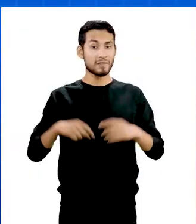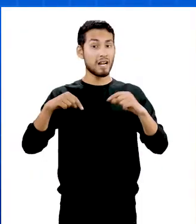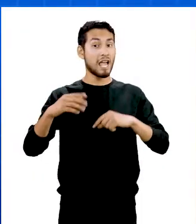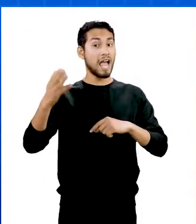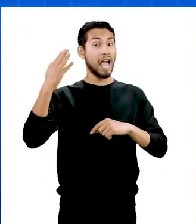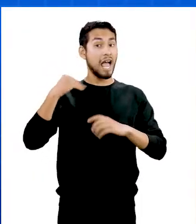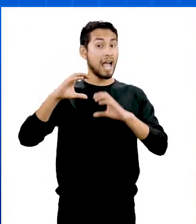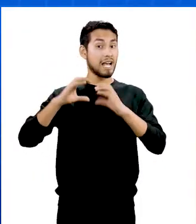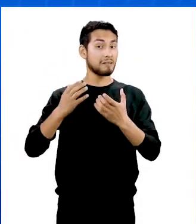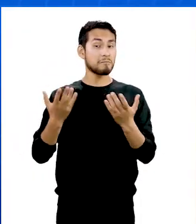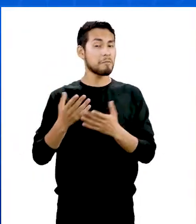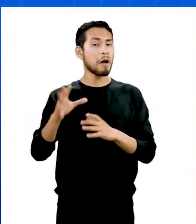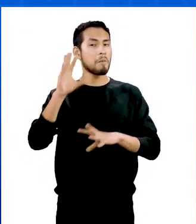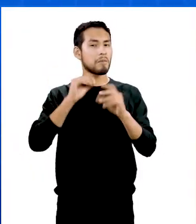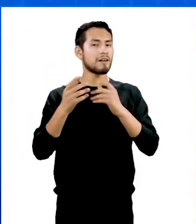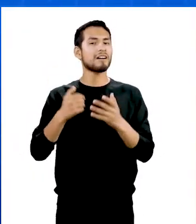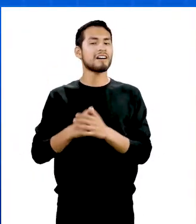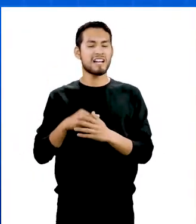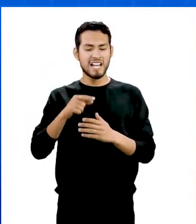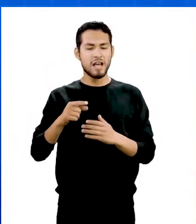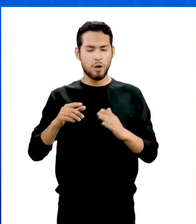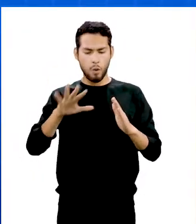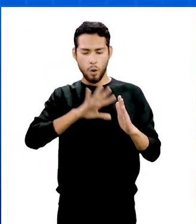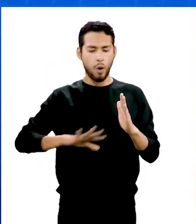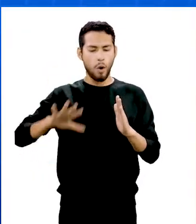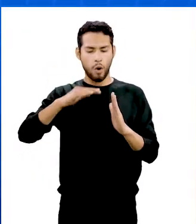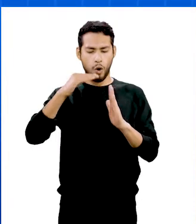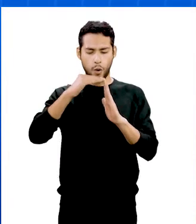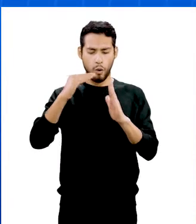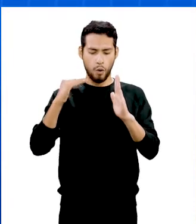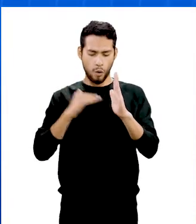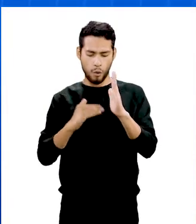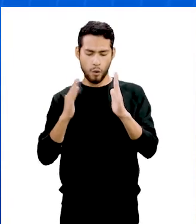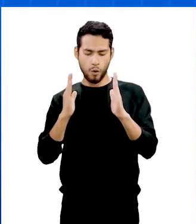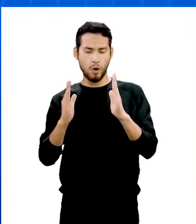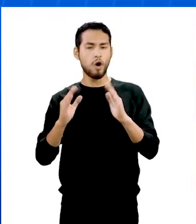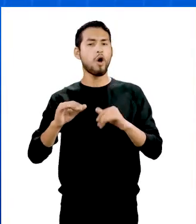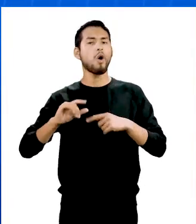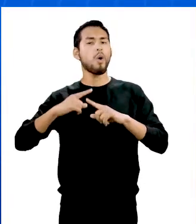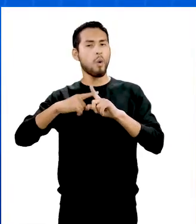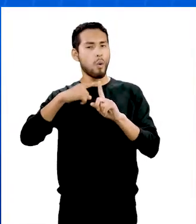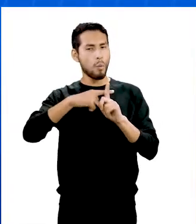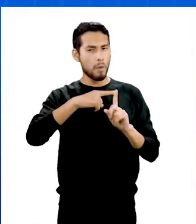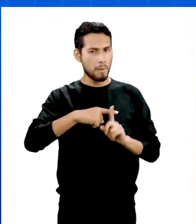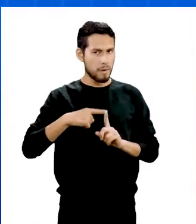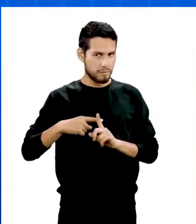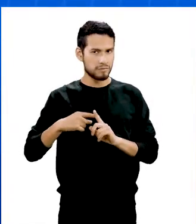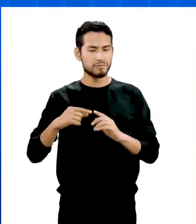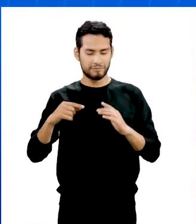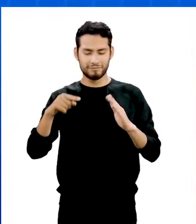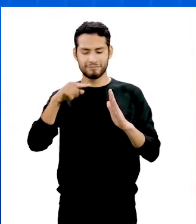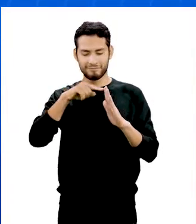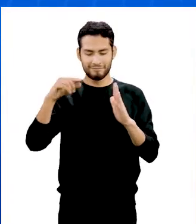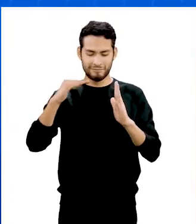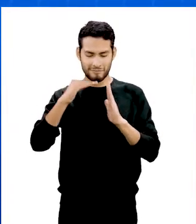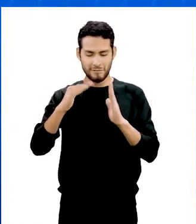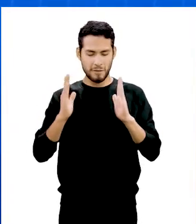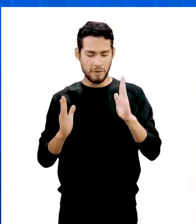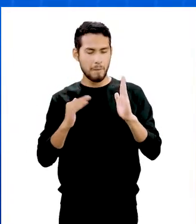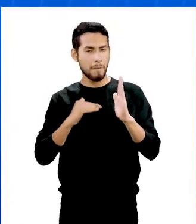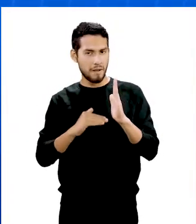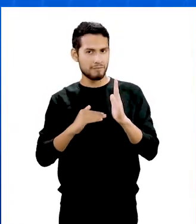En la clase pasada aprendimos que el perímetro es igual a la suma de las longitudes de los lados de una figura